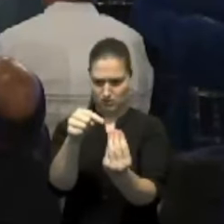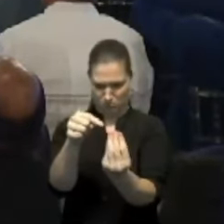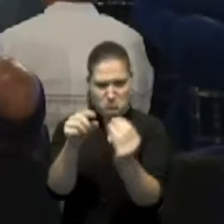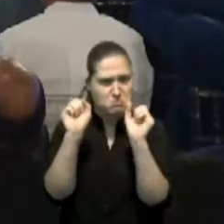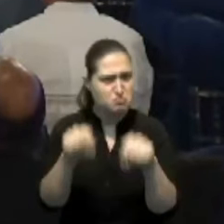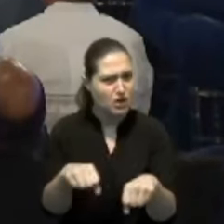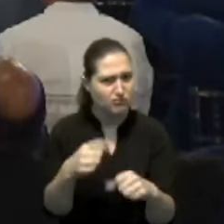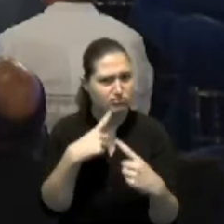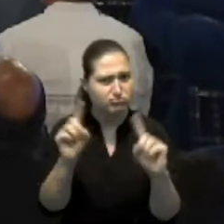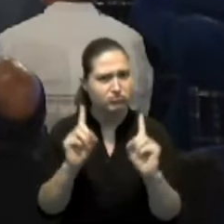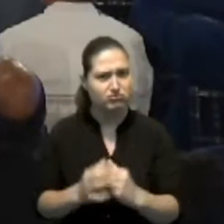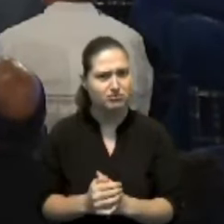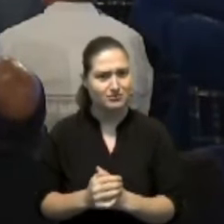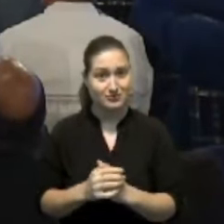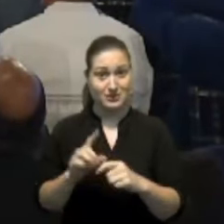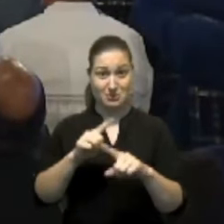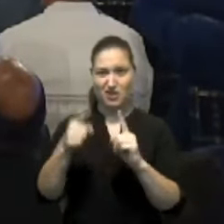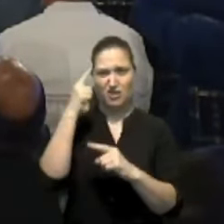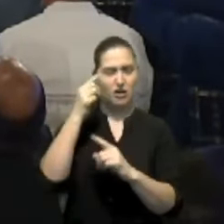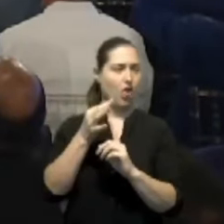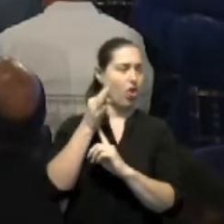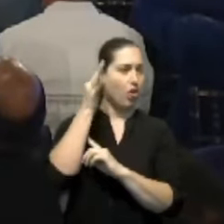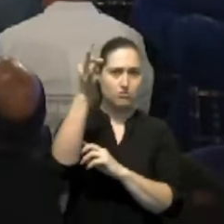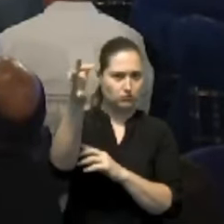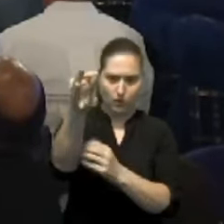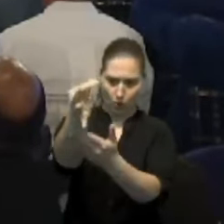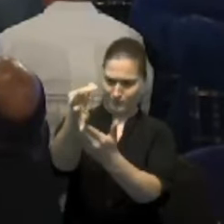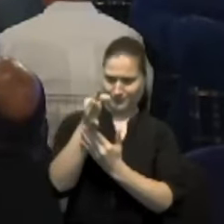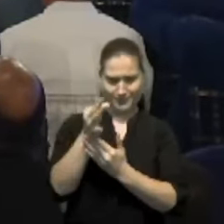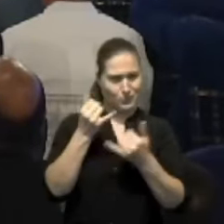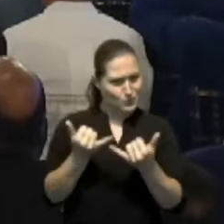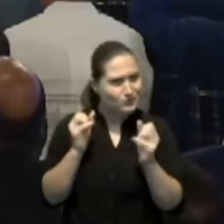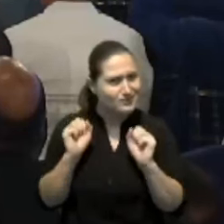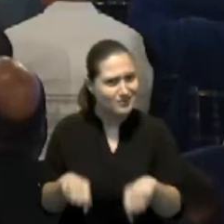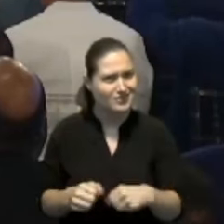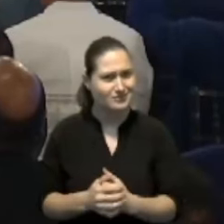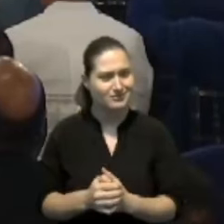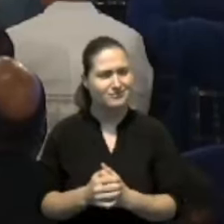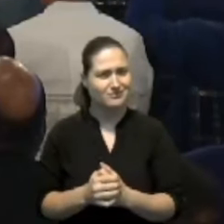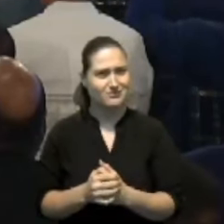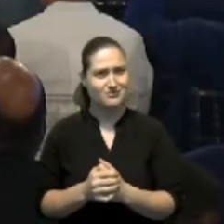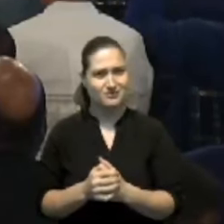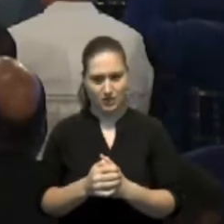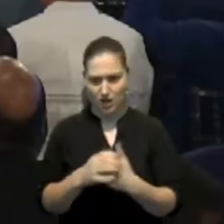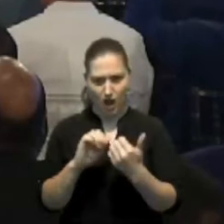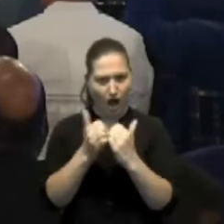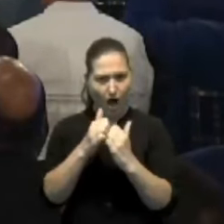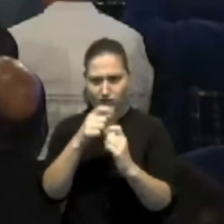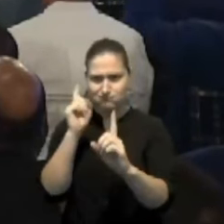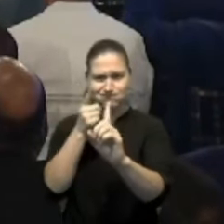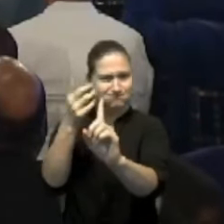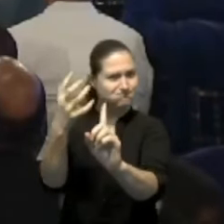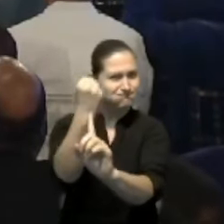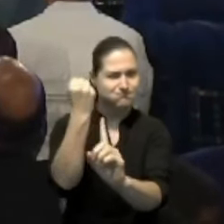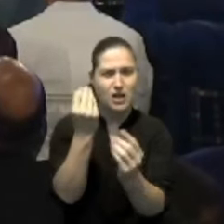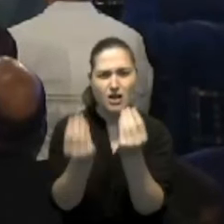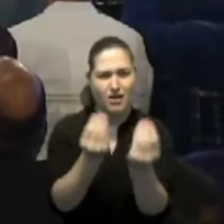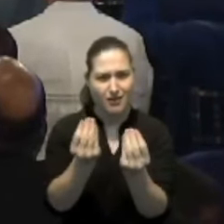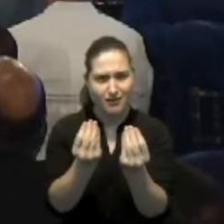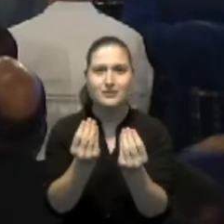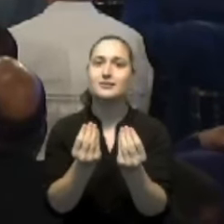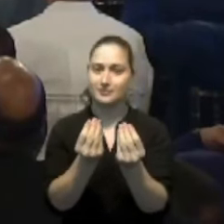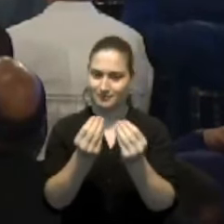sino que está más cerca de lo que algunos creen. Y para alcanzar este objetivo, se necesita el esfuerzo